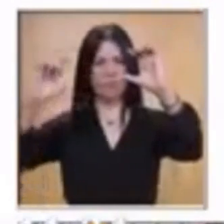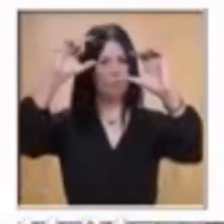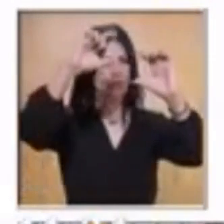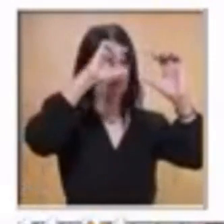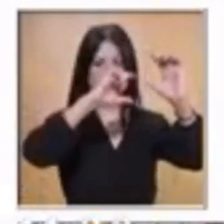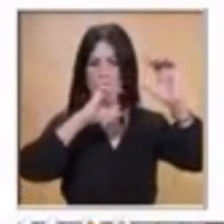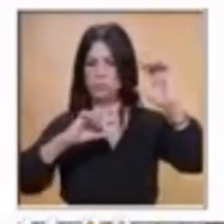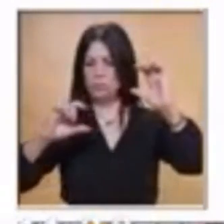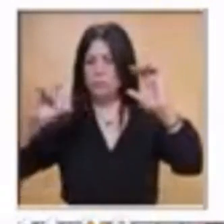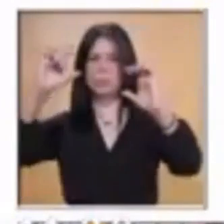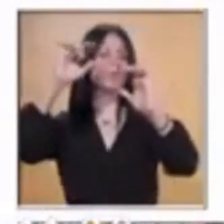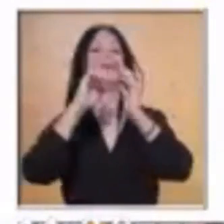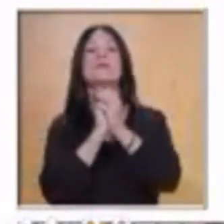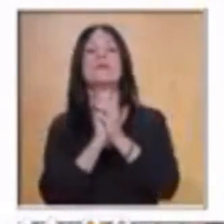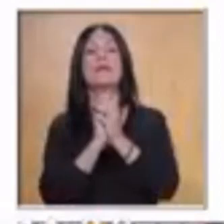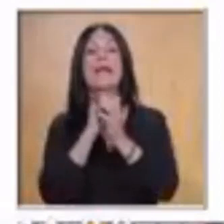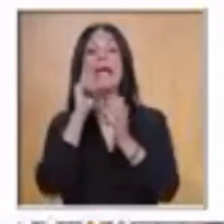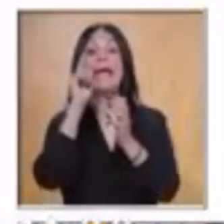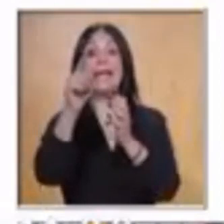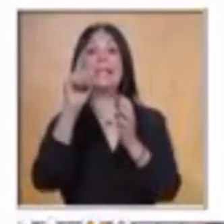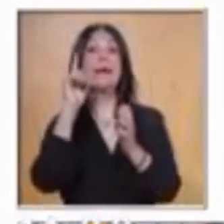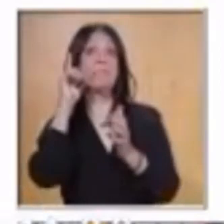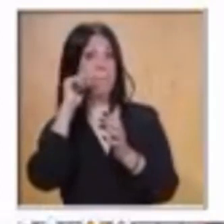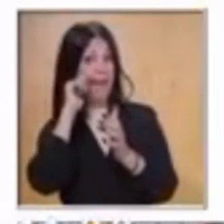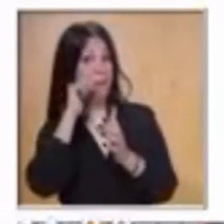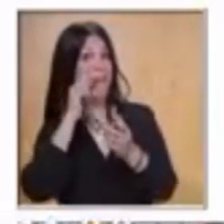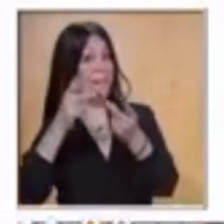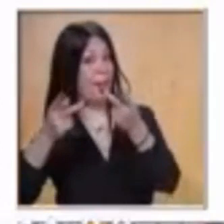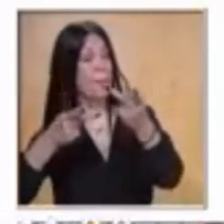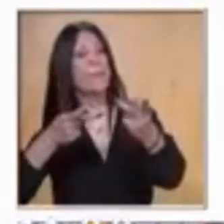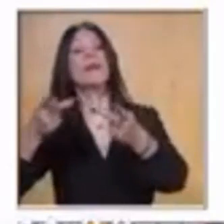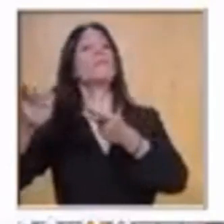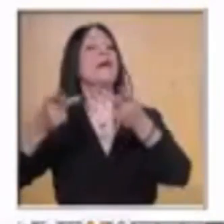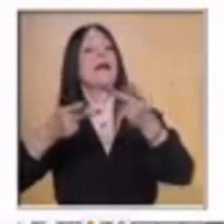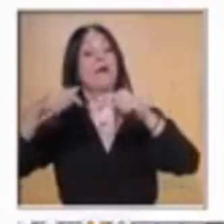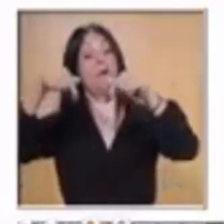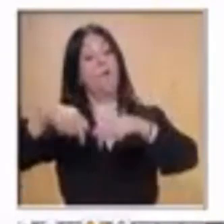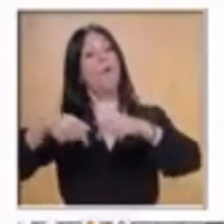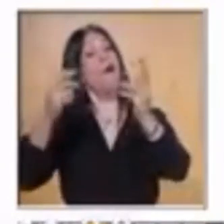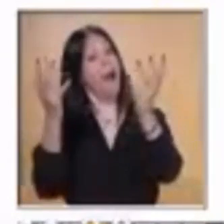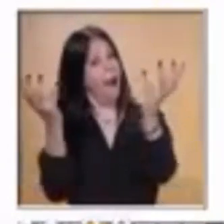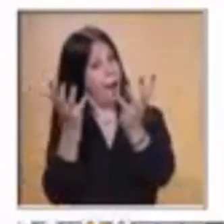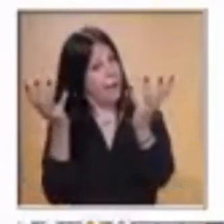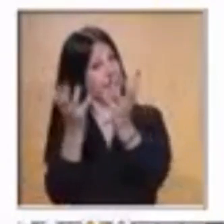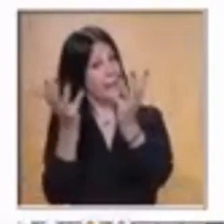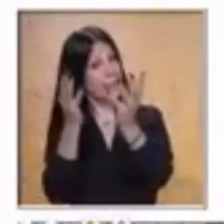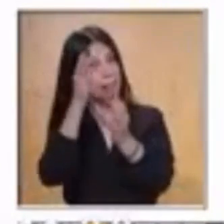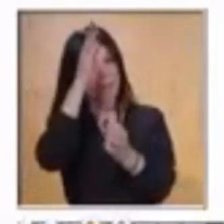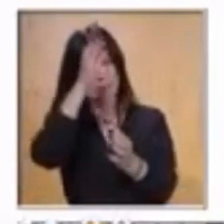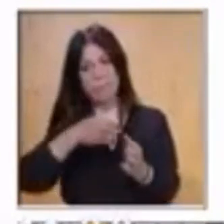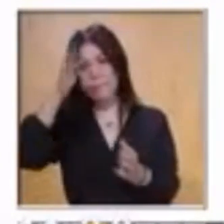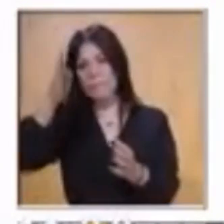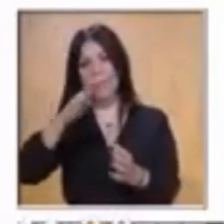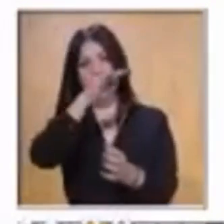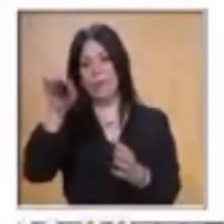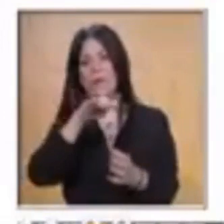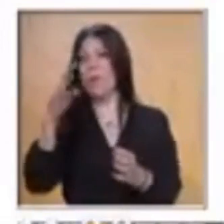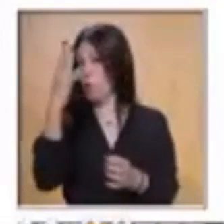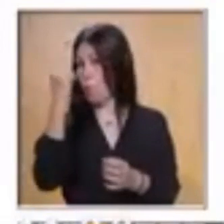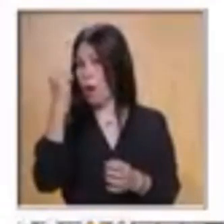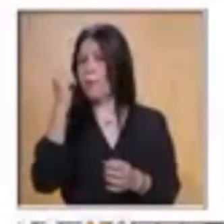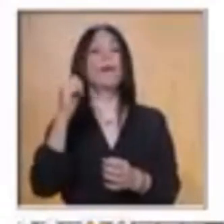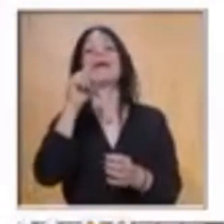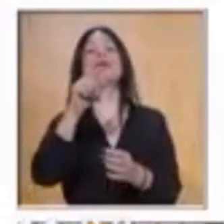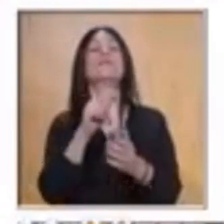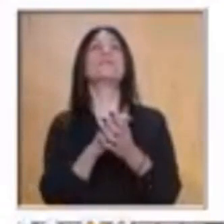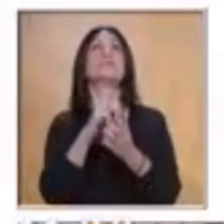utilizarás en la clase de mañana, miércoles. ¿Cuáles frases son, profe Ricky? Las frases